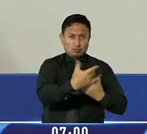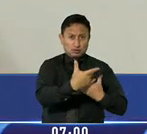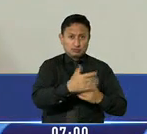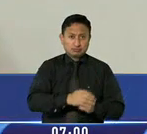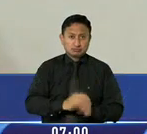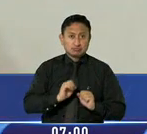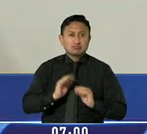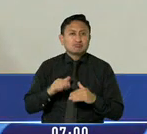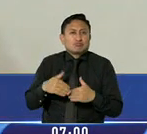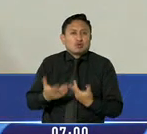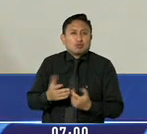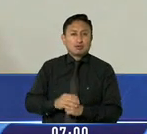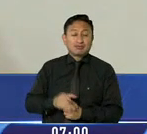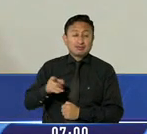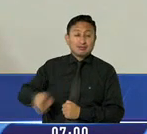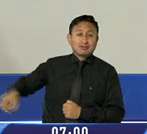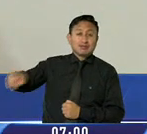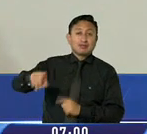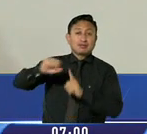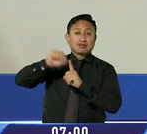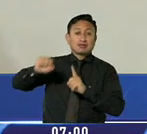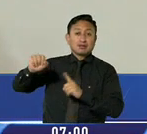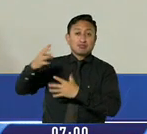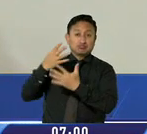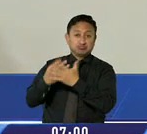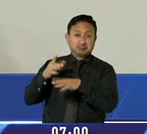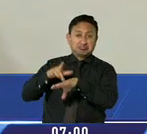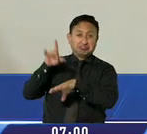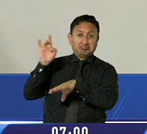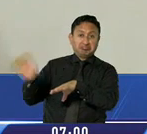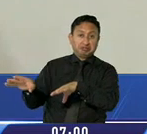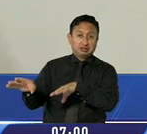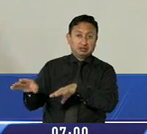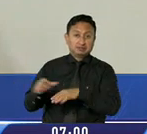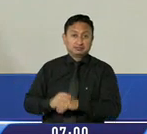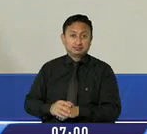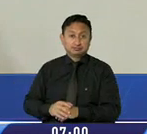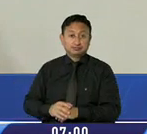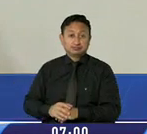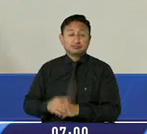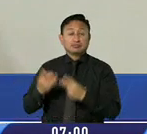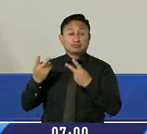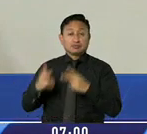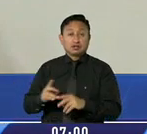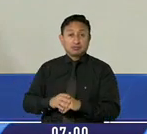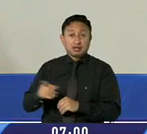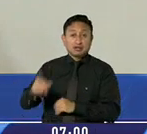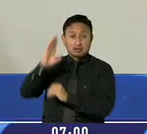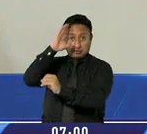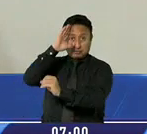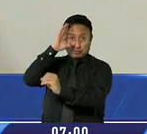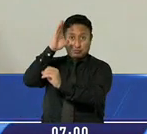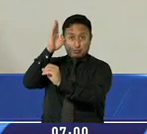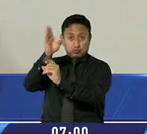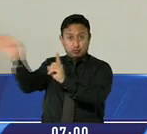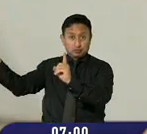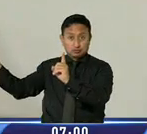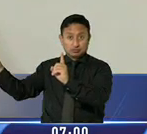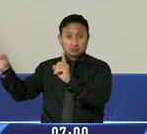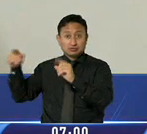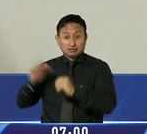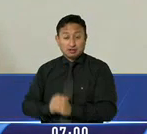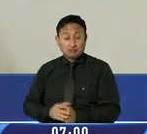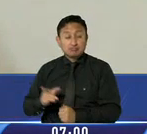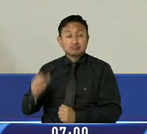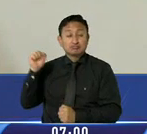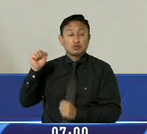abandono del sistema penitenciario y el abandono del objetivo constitucional y de